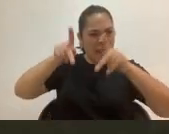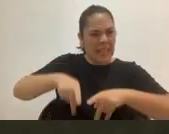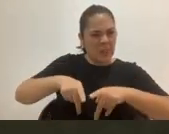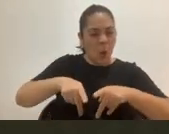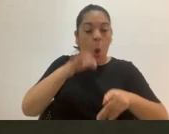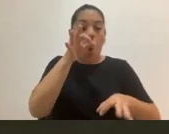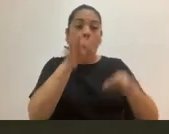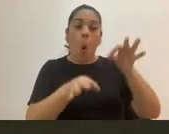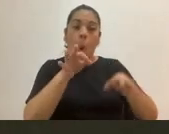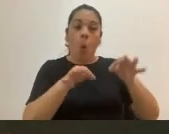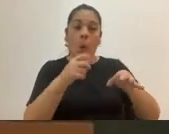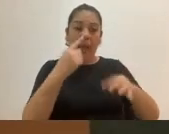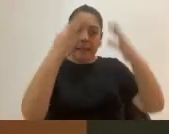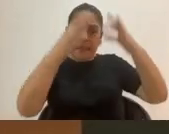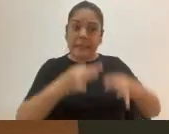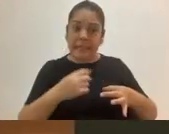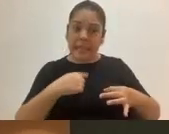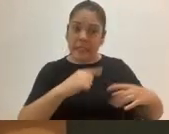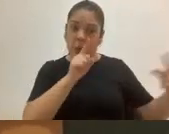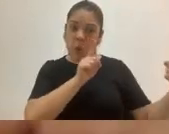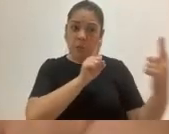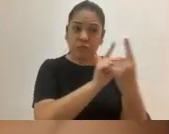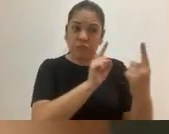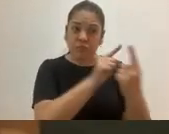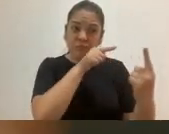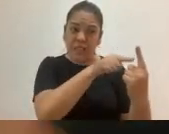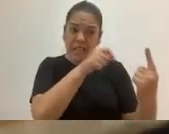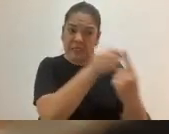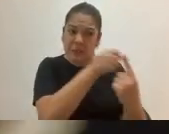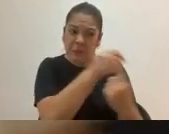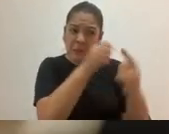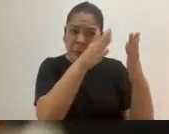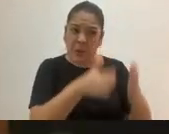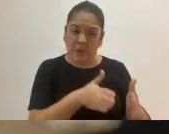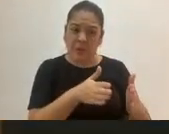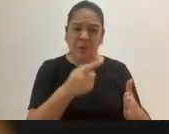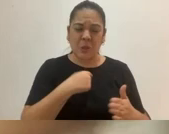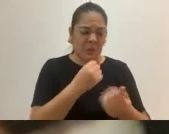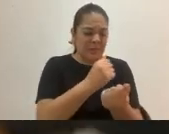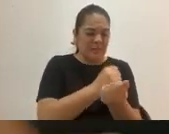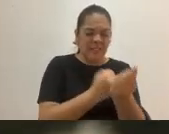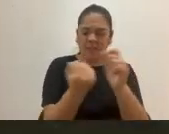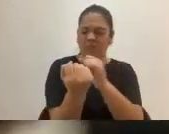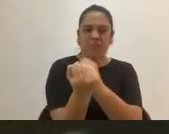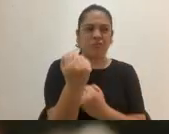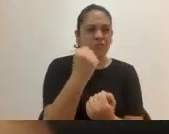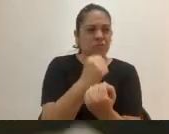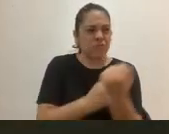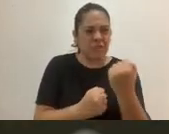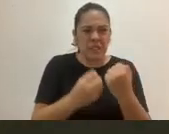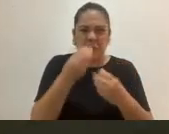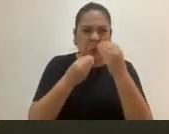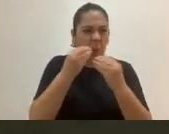que tengo que ver a un maltratador. Empecé a autolesionarme y a dejar de comer, a querer desaparecer del mundo.